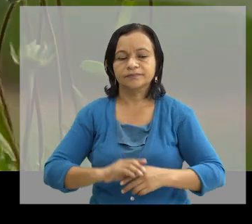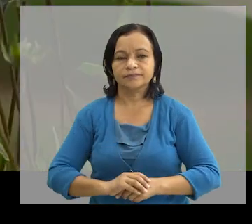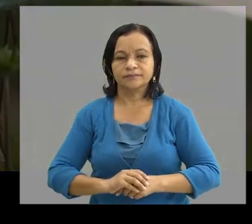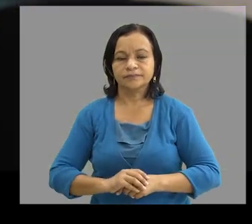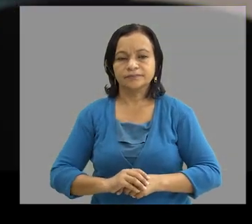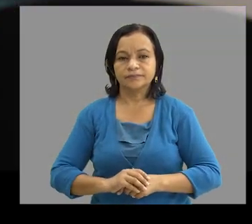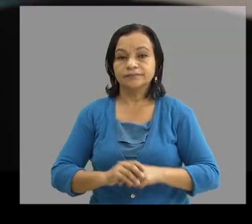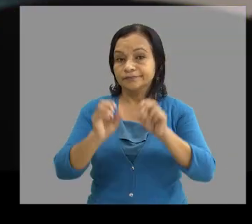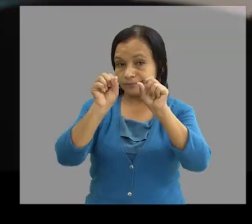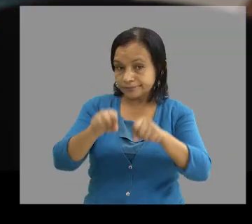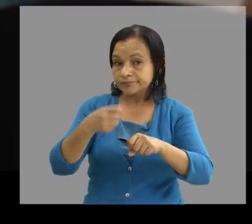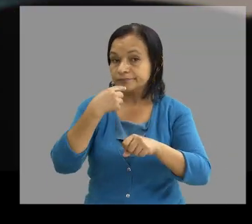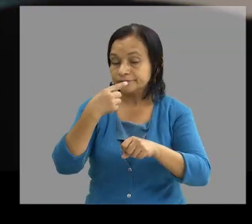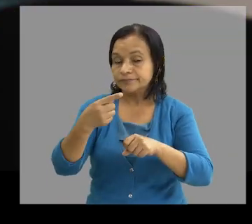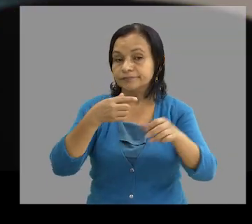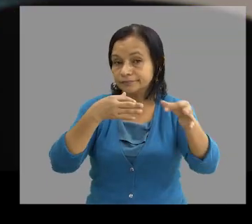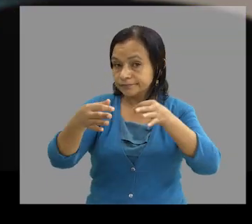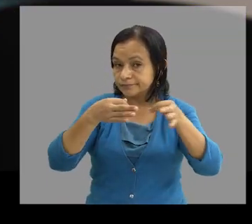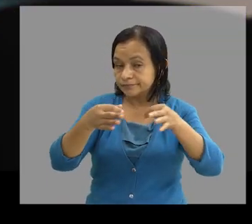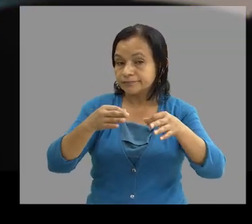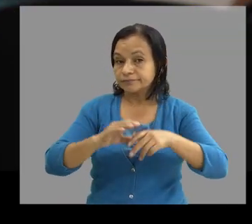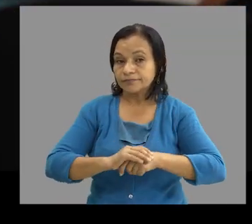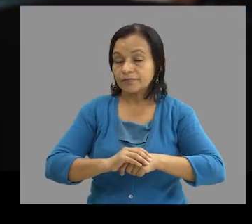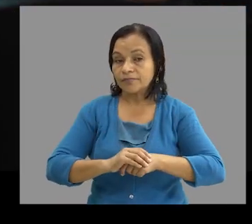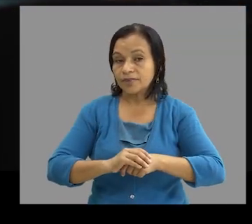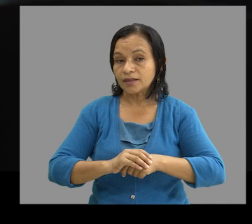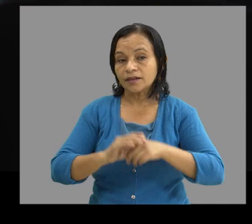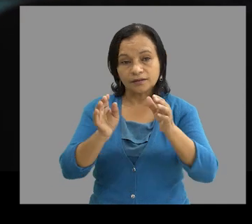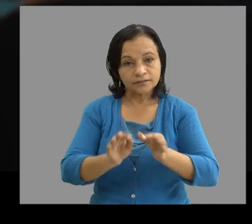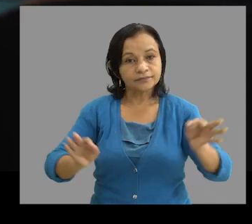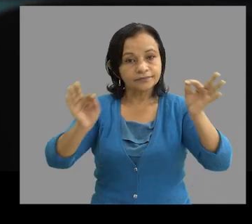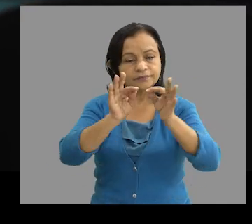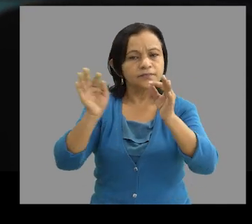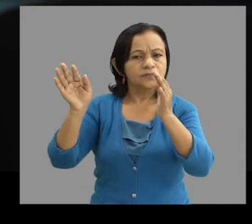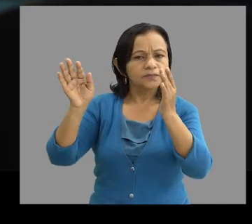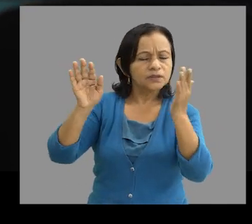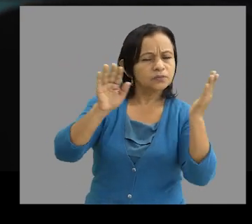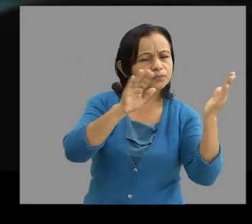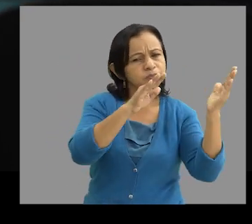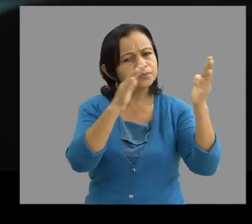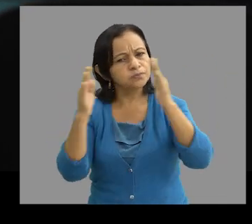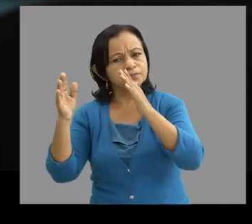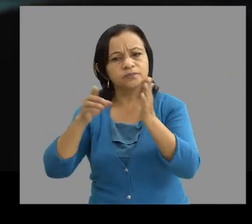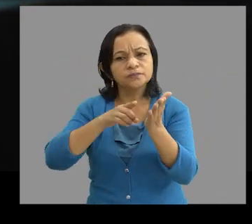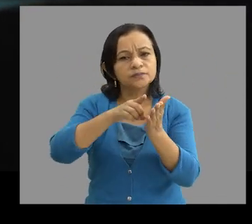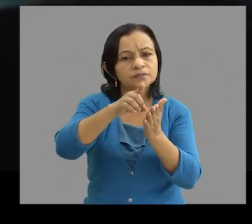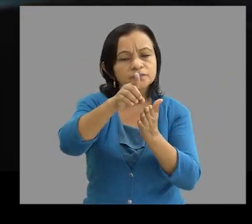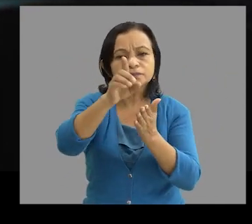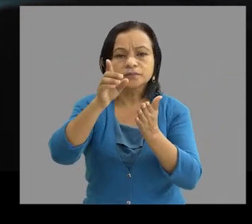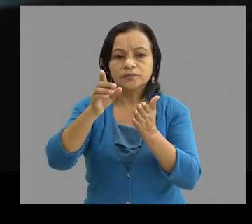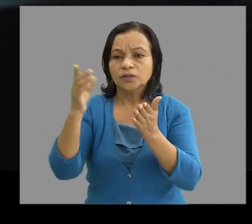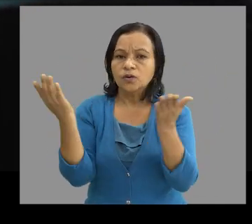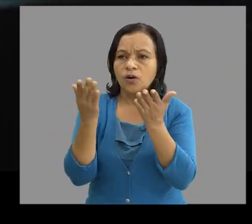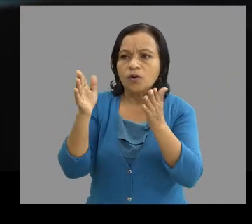Lo que podemos mencionar para determinar la intensidad de los vientos Es la dirección, lo que es la